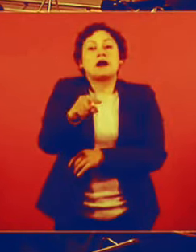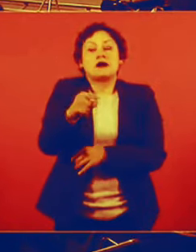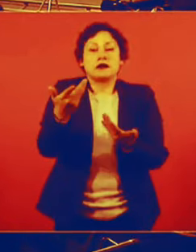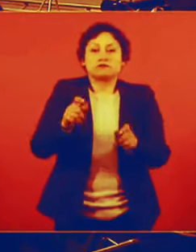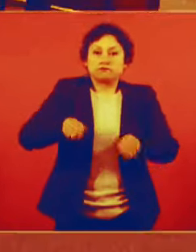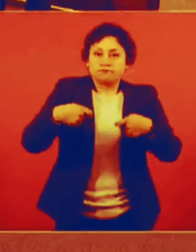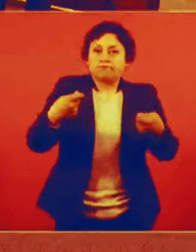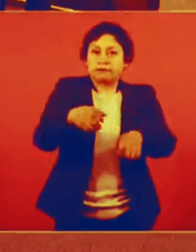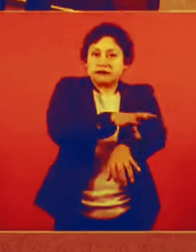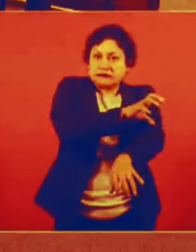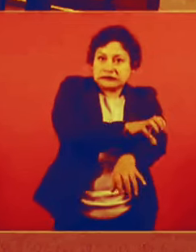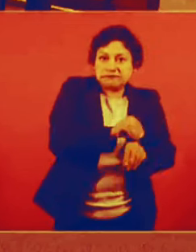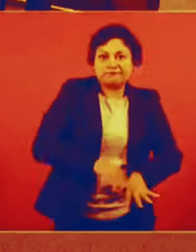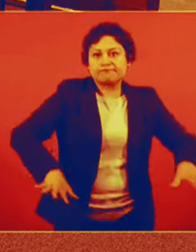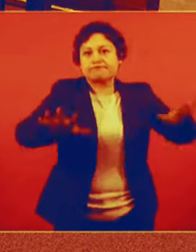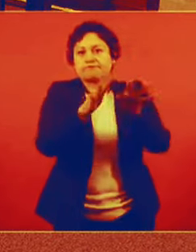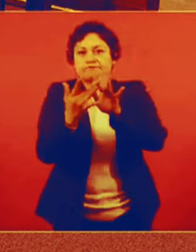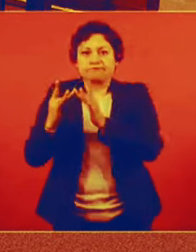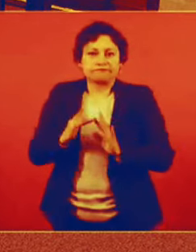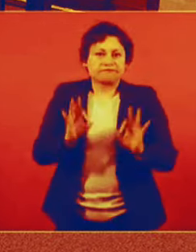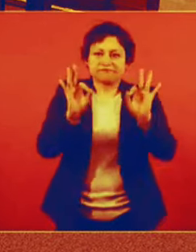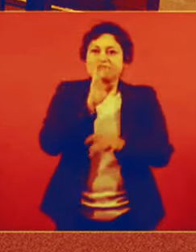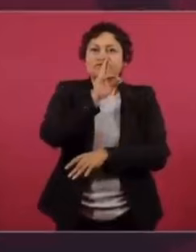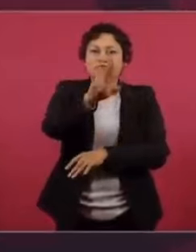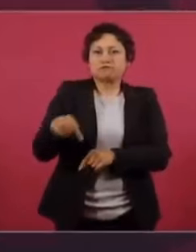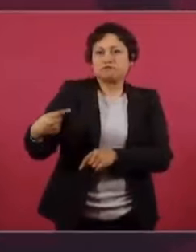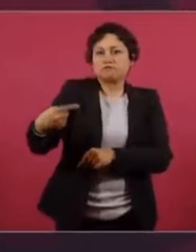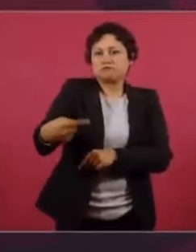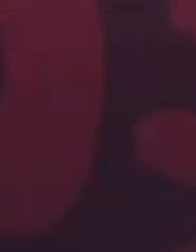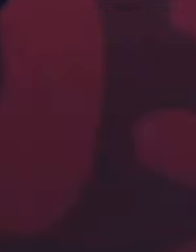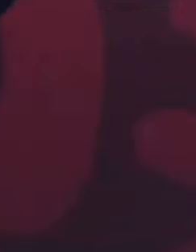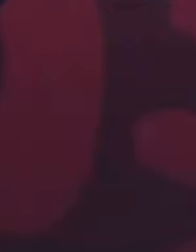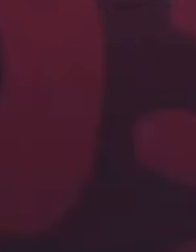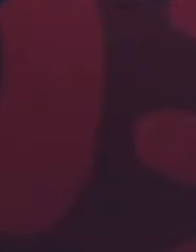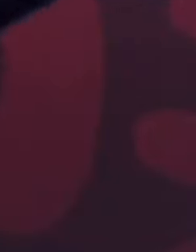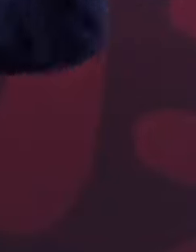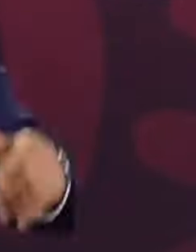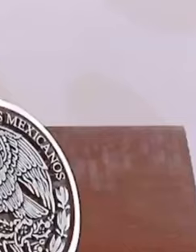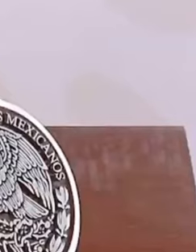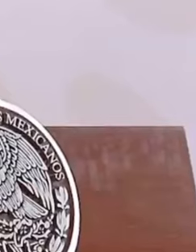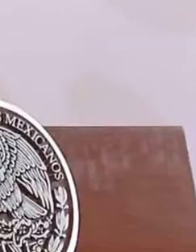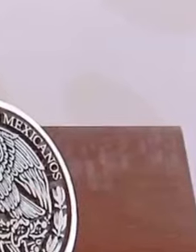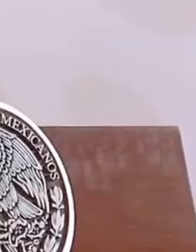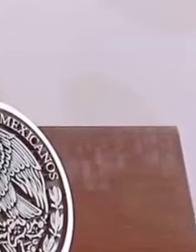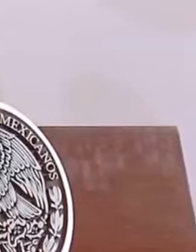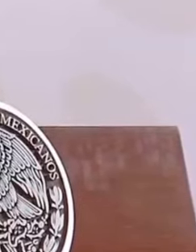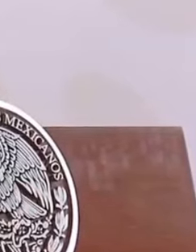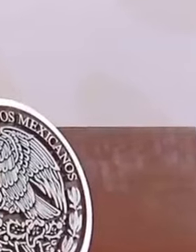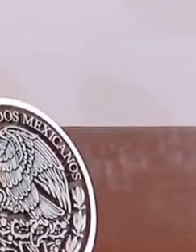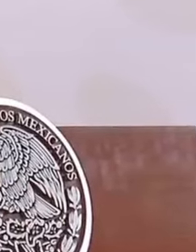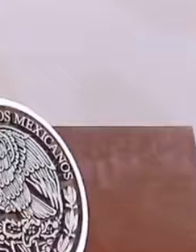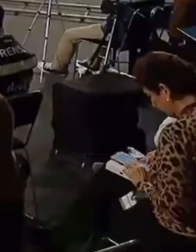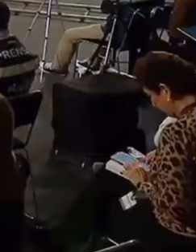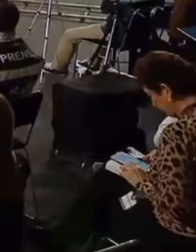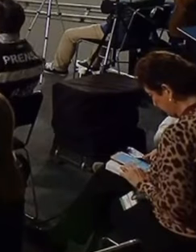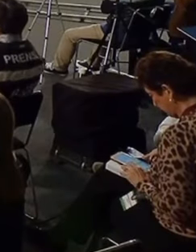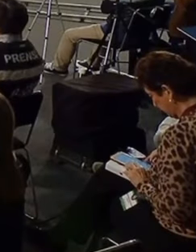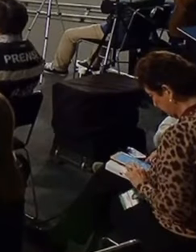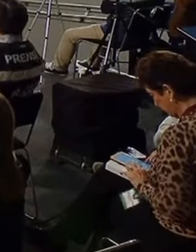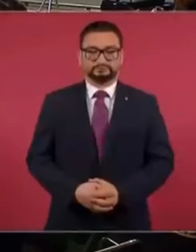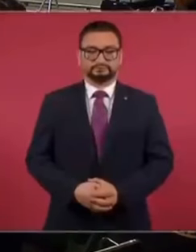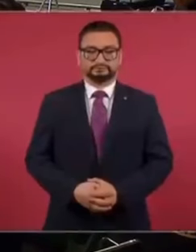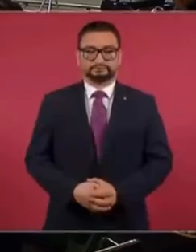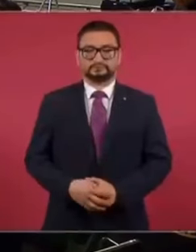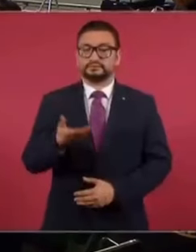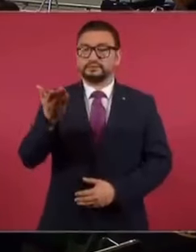generación, de transmisión en cuando menos tres décadas hacia adelante, para las nuevas generaciones, lo que iba